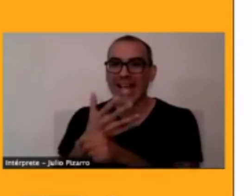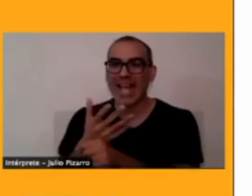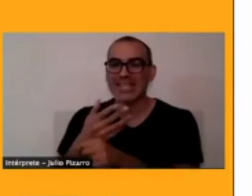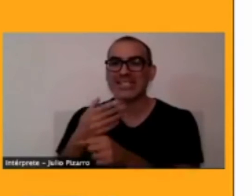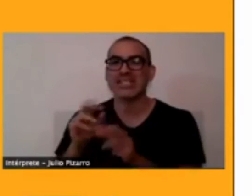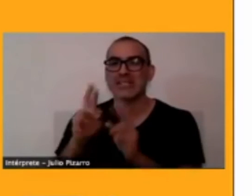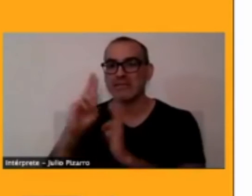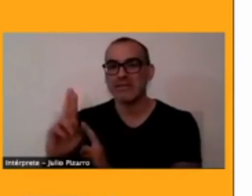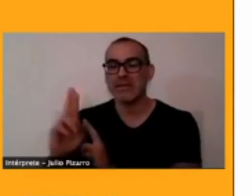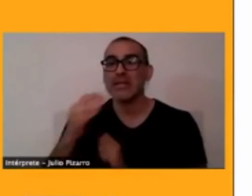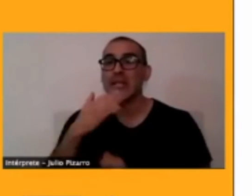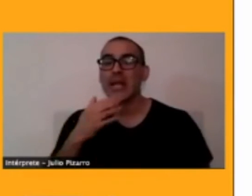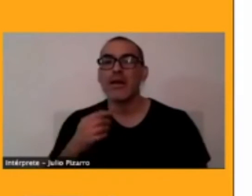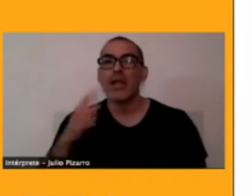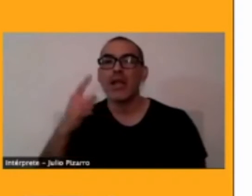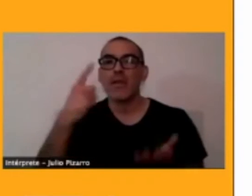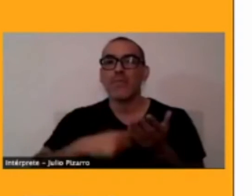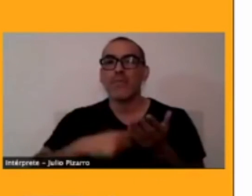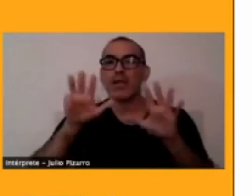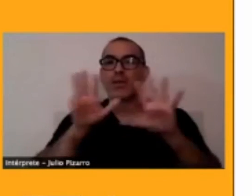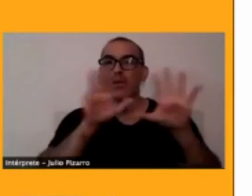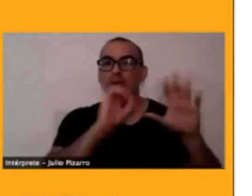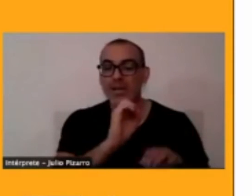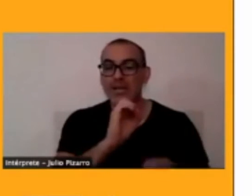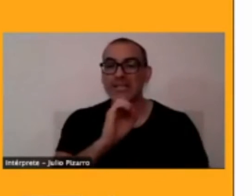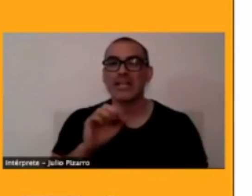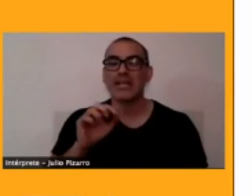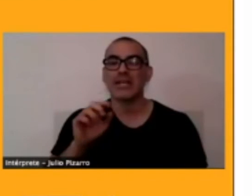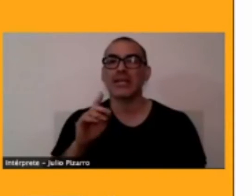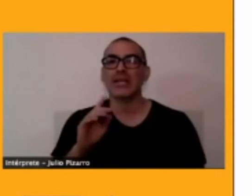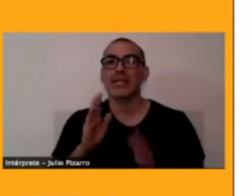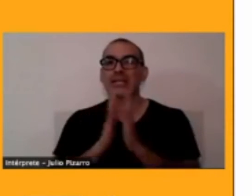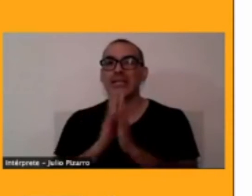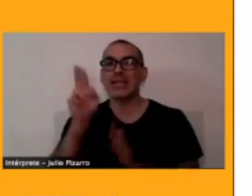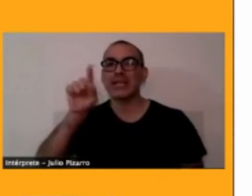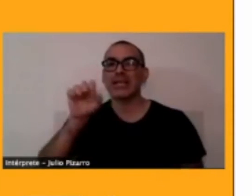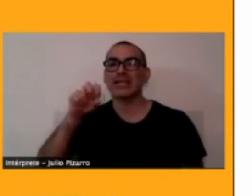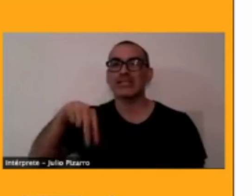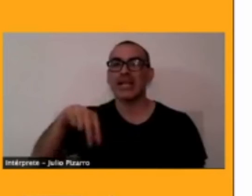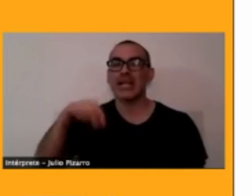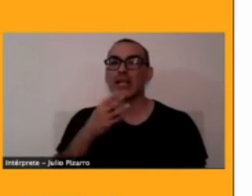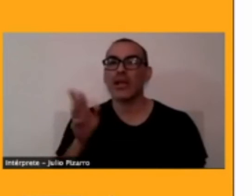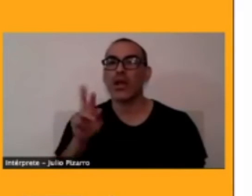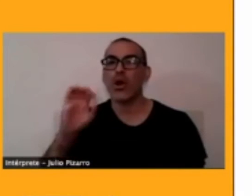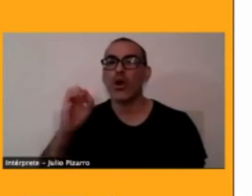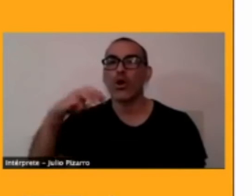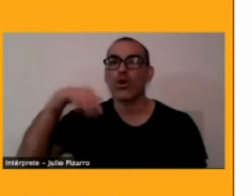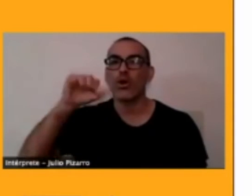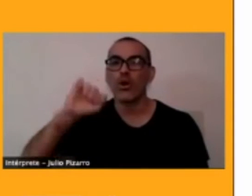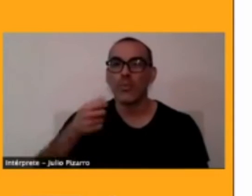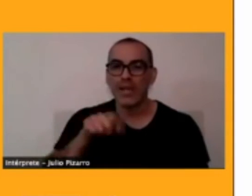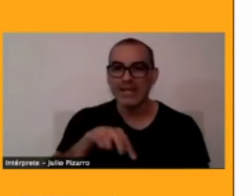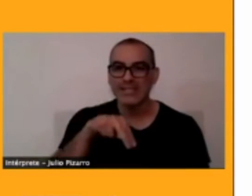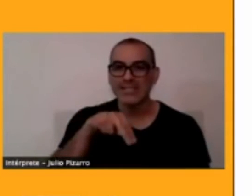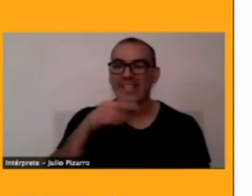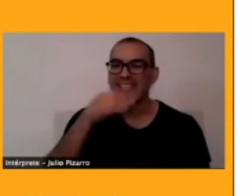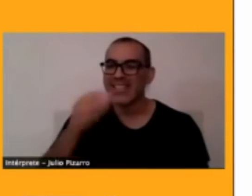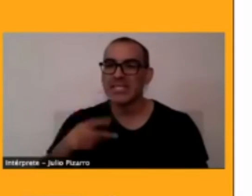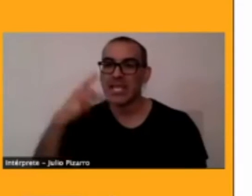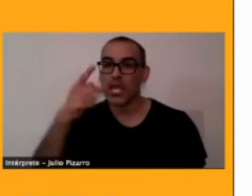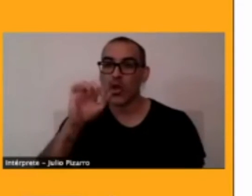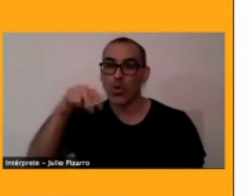nos informa que esa lengua Kunza ha dejado de ser usada, ha cesado de usarse, ¿de acuerdo?